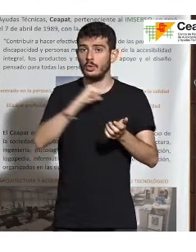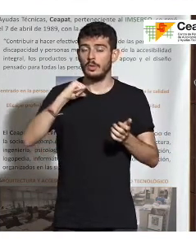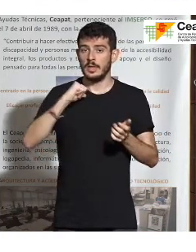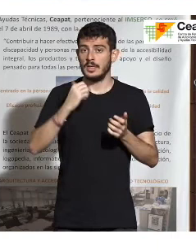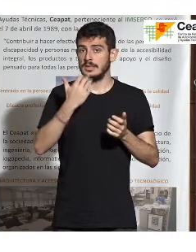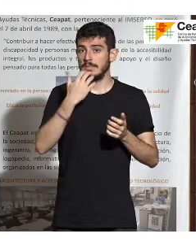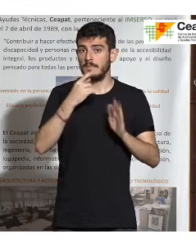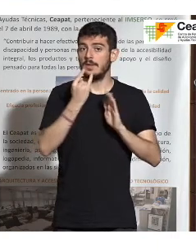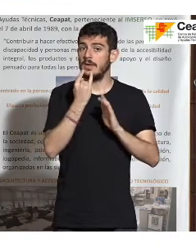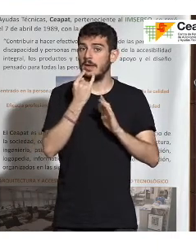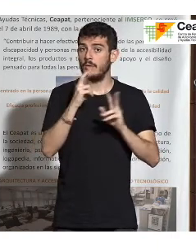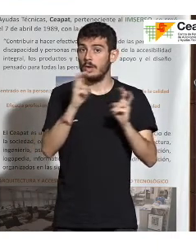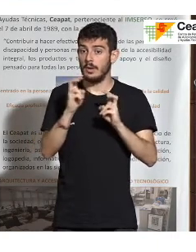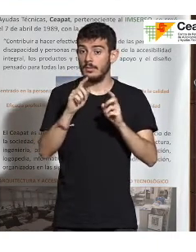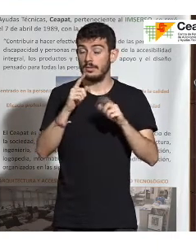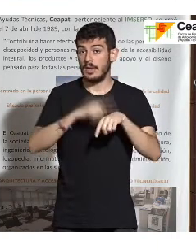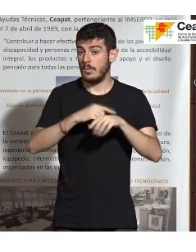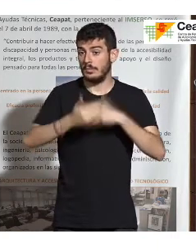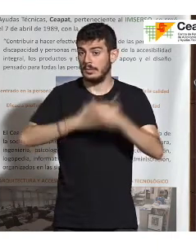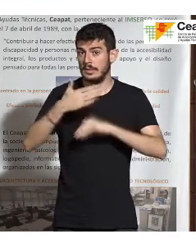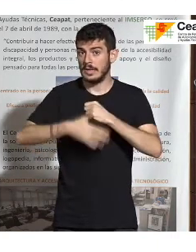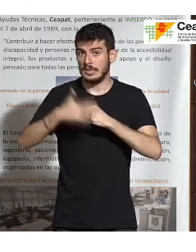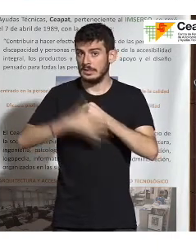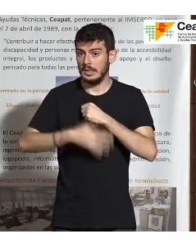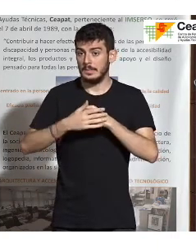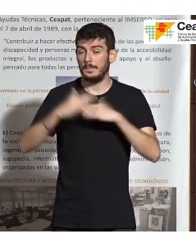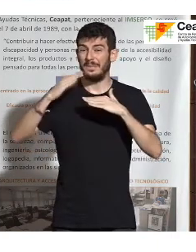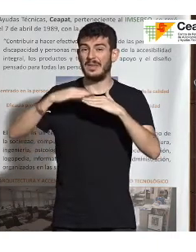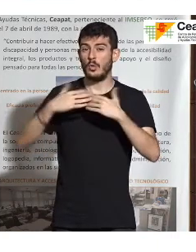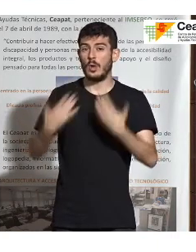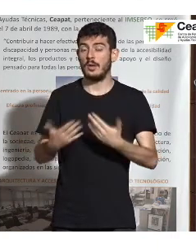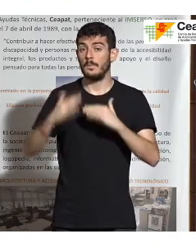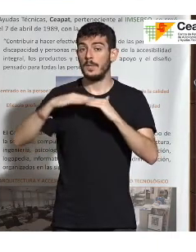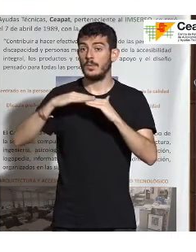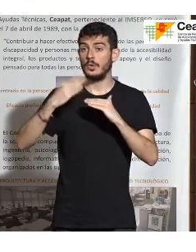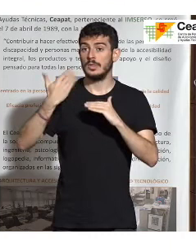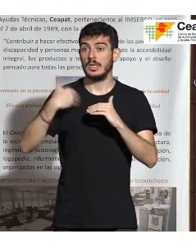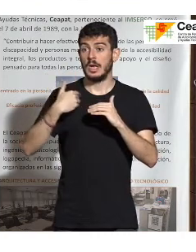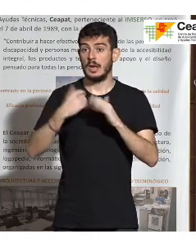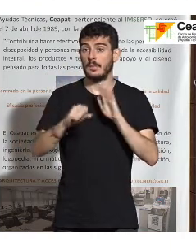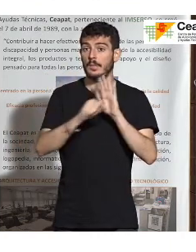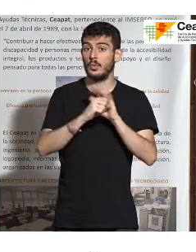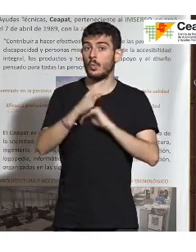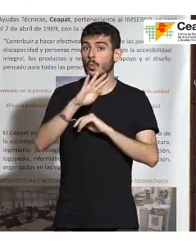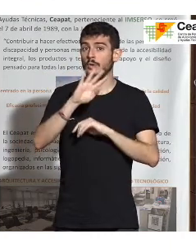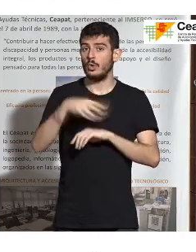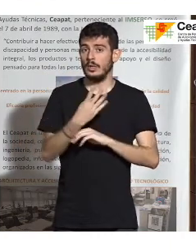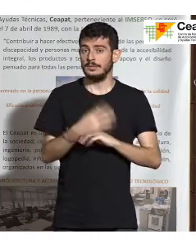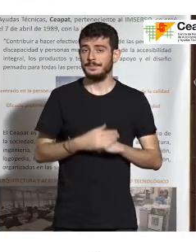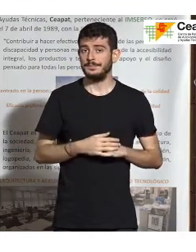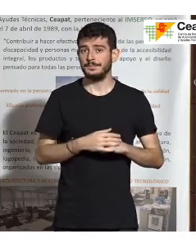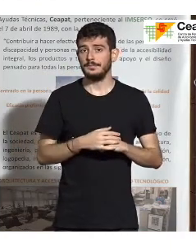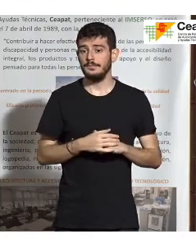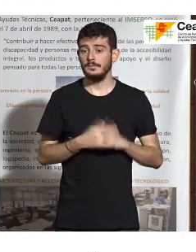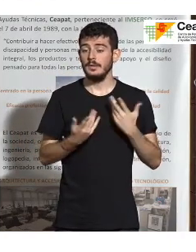batería nueva, pero con el paso del tiempo y el desgaste, no qué mínimos debe de tener. Y estos mínimos se han marcado en cuatro horas. Respecto a la